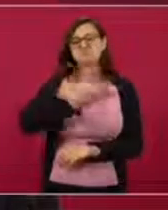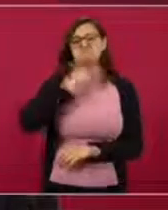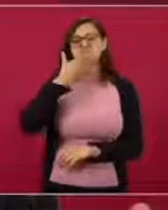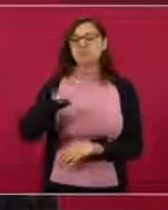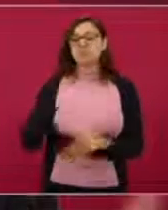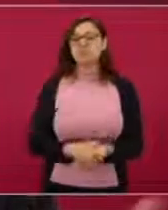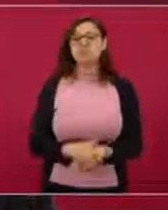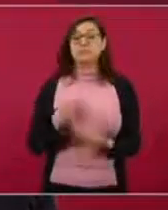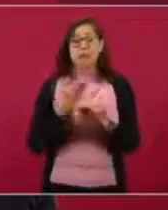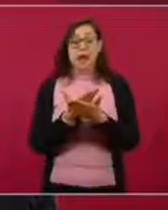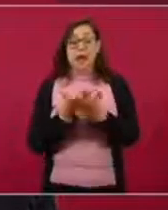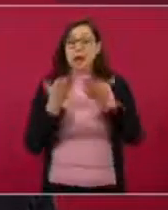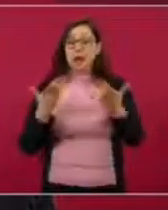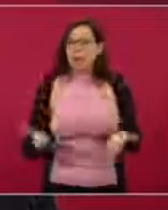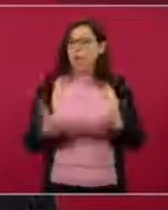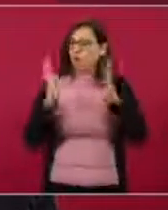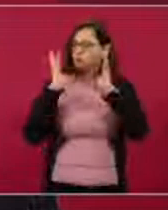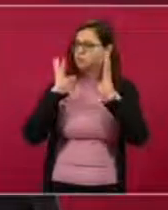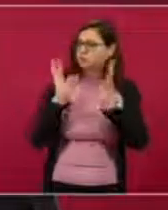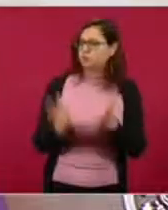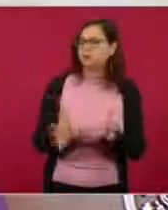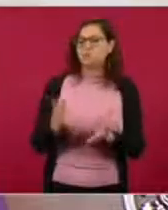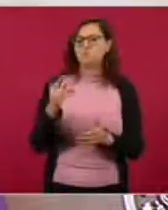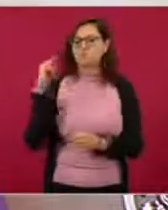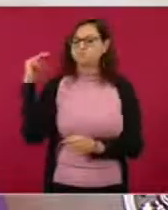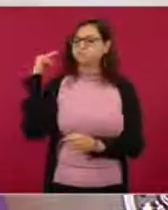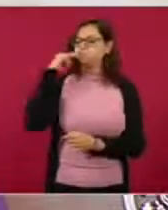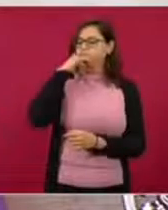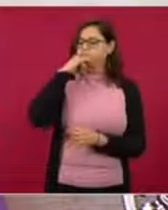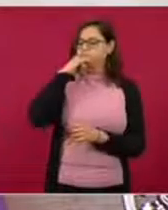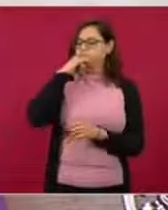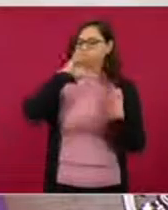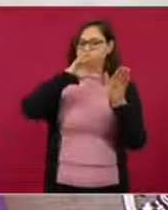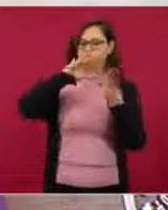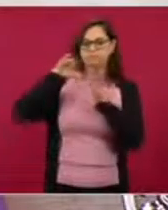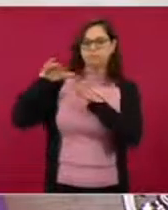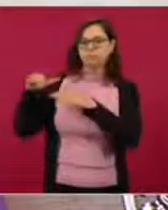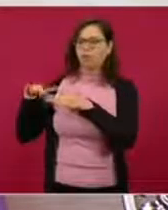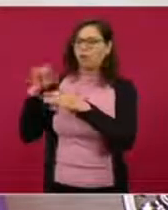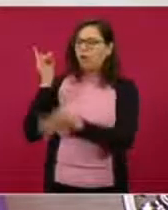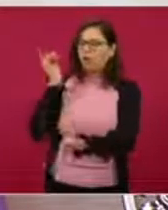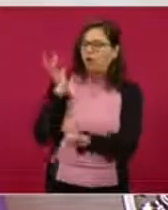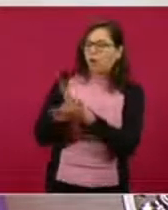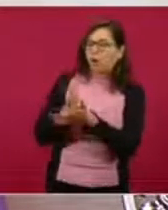momentos estelares en la historia de nuestro país.